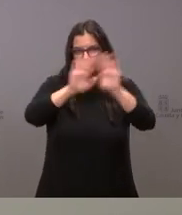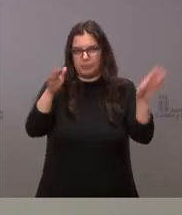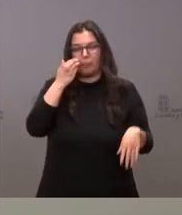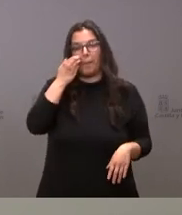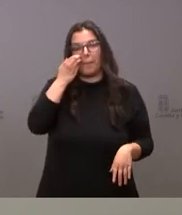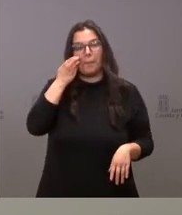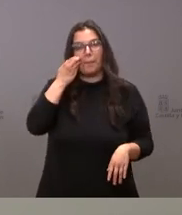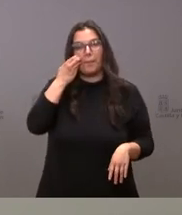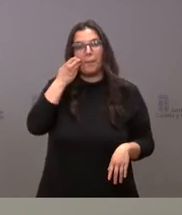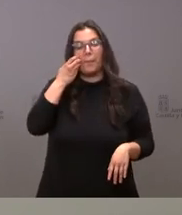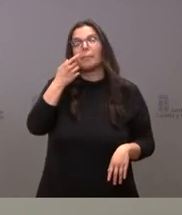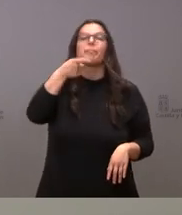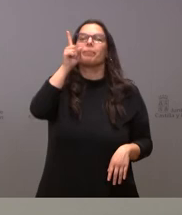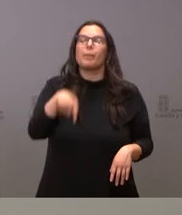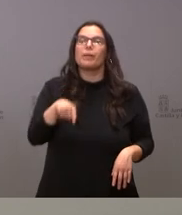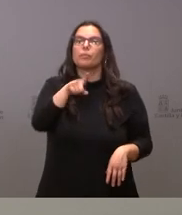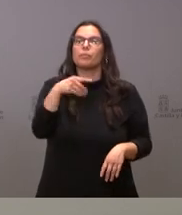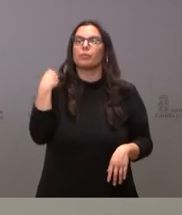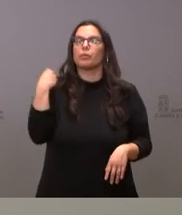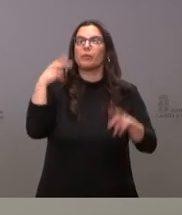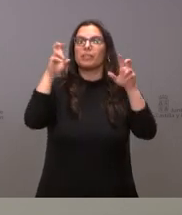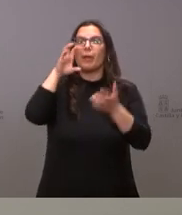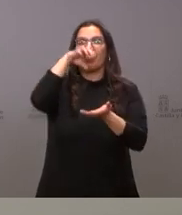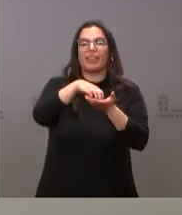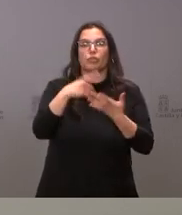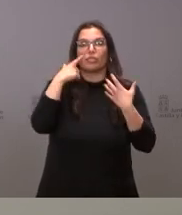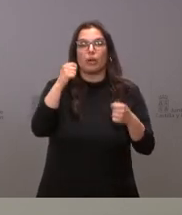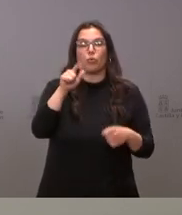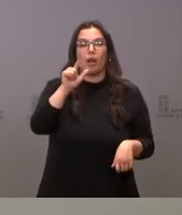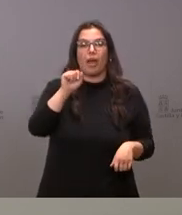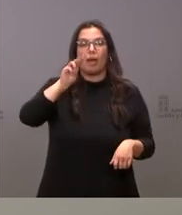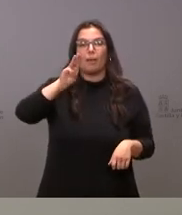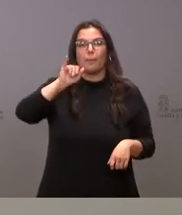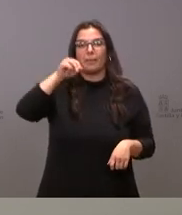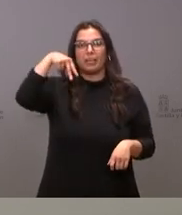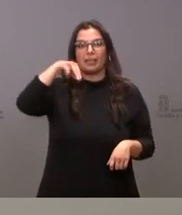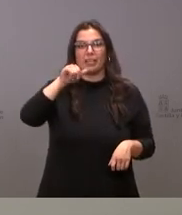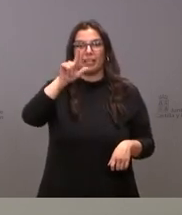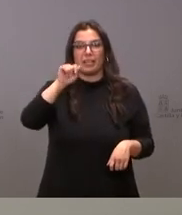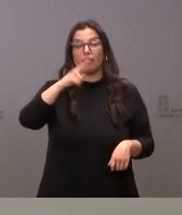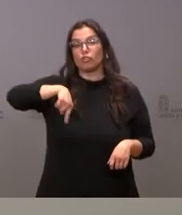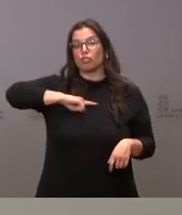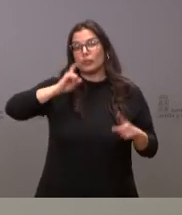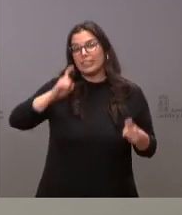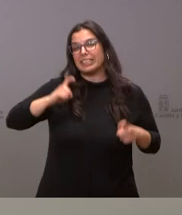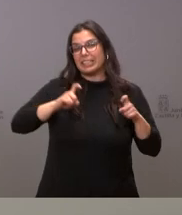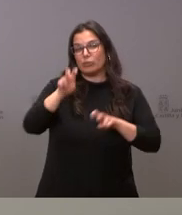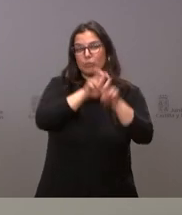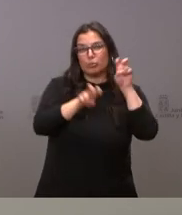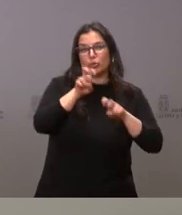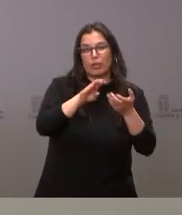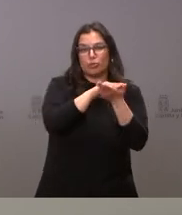quinto lugar planteaba usted la situación del centro de salud de La Pinilla nosotros estamos intentando por todos los medios buscando las fórmulas para